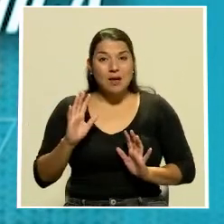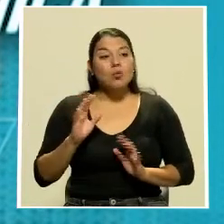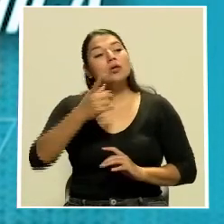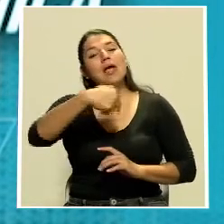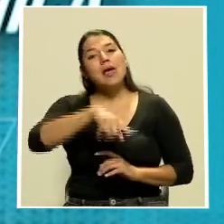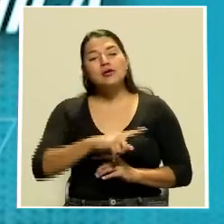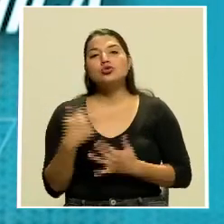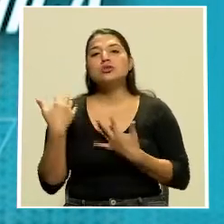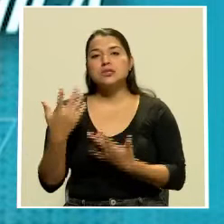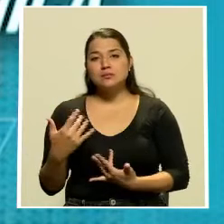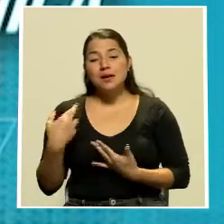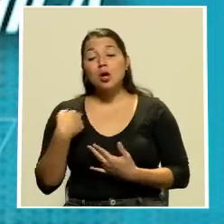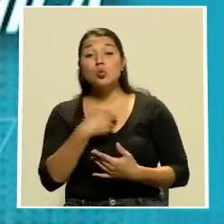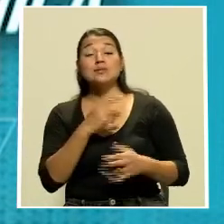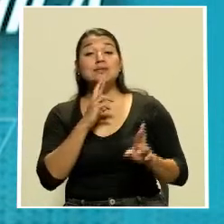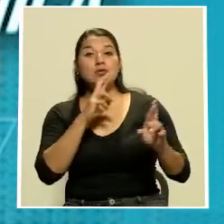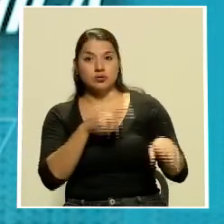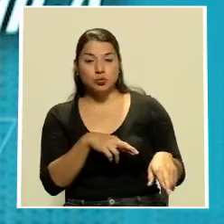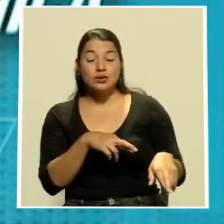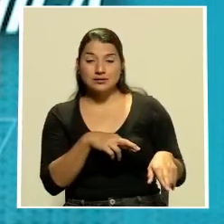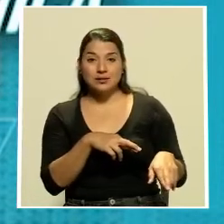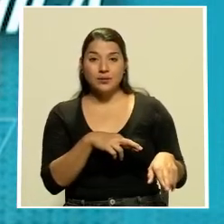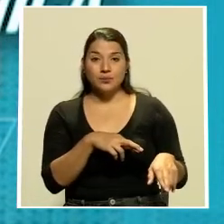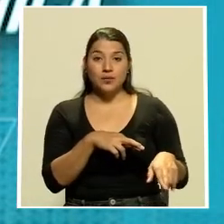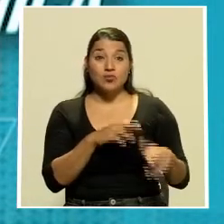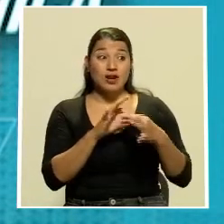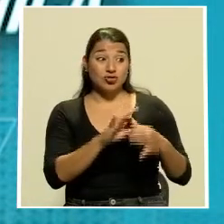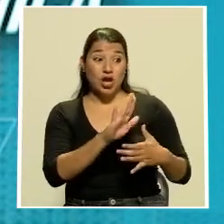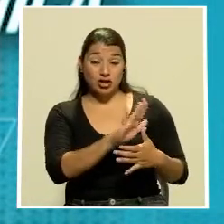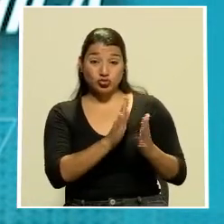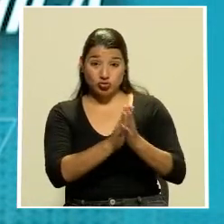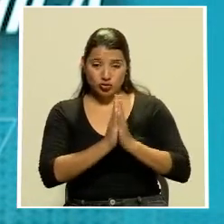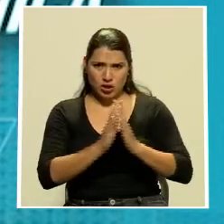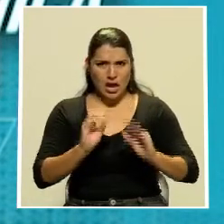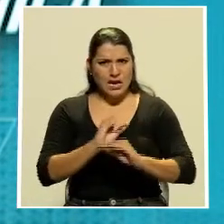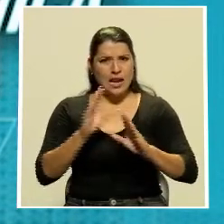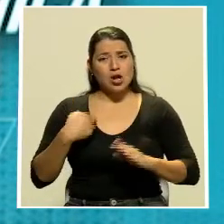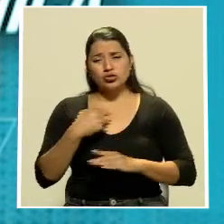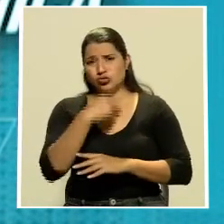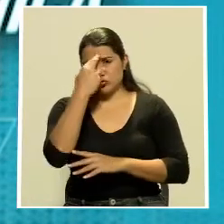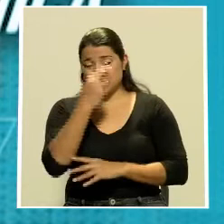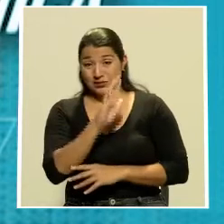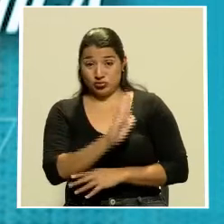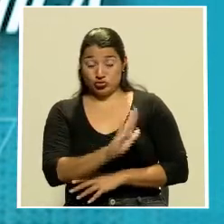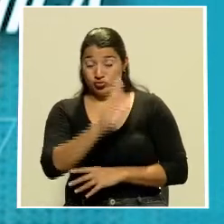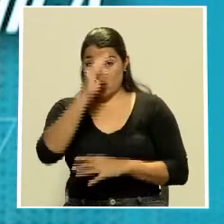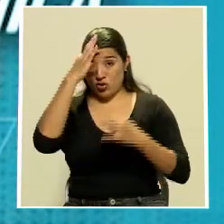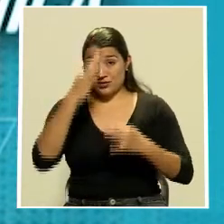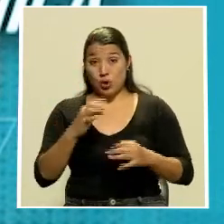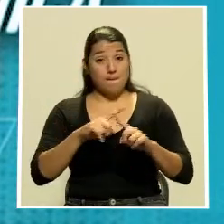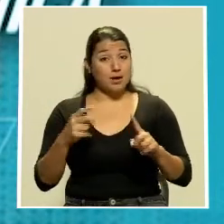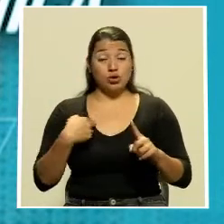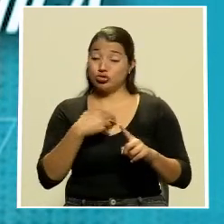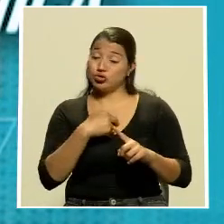respuesta preliminar del gobierno al planteamiento que habían hecho. Por supuesto que respetamos esa posición, pero no la podemos